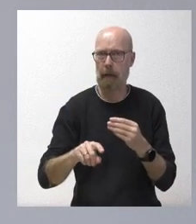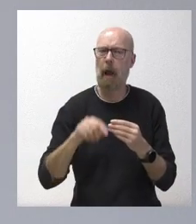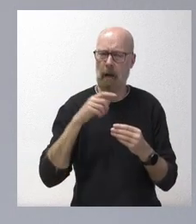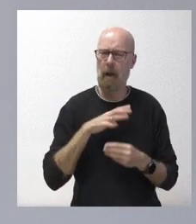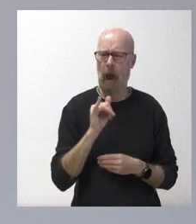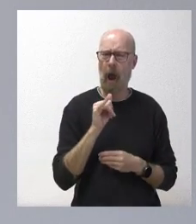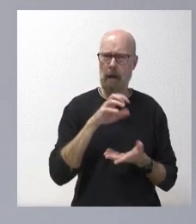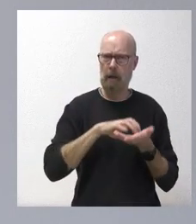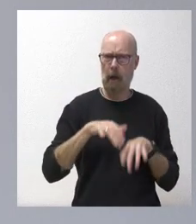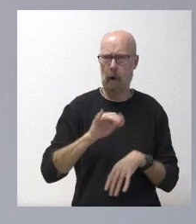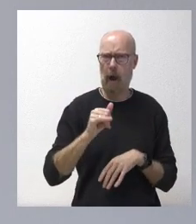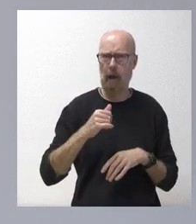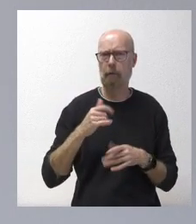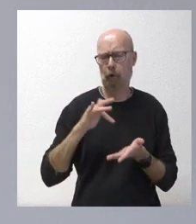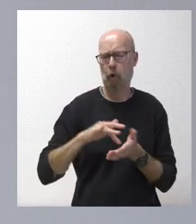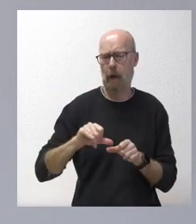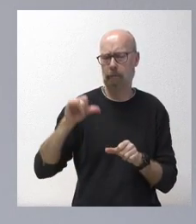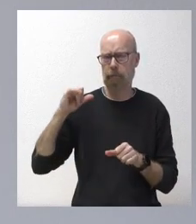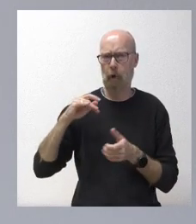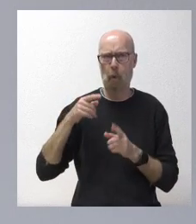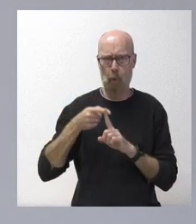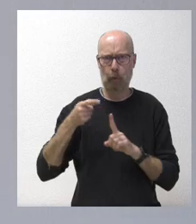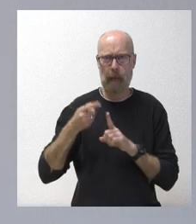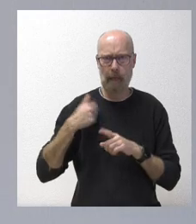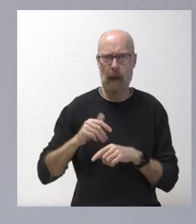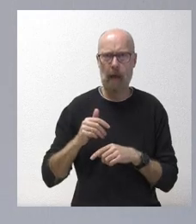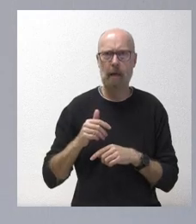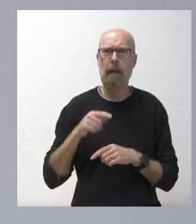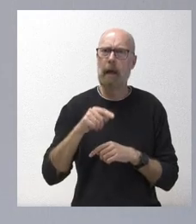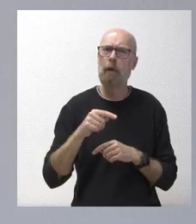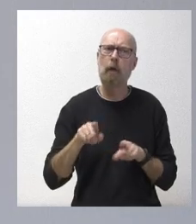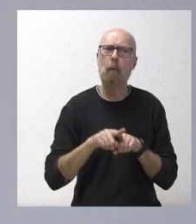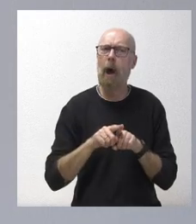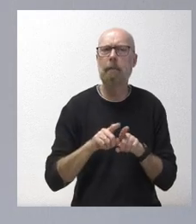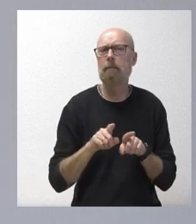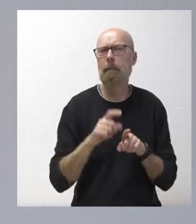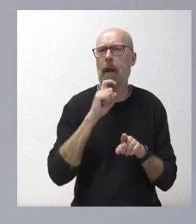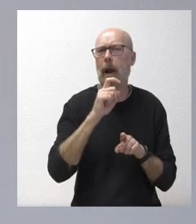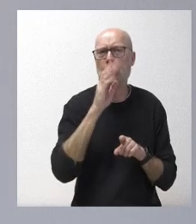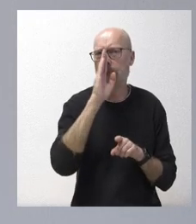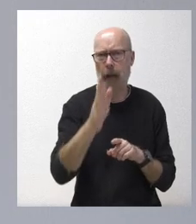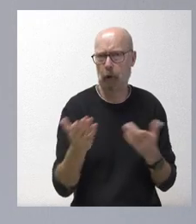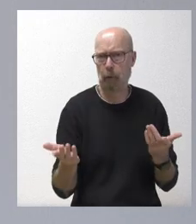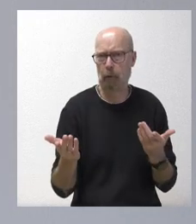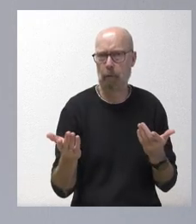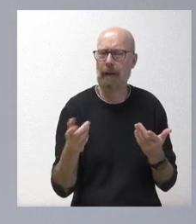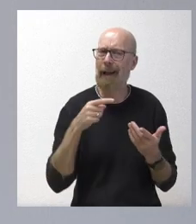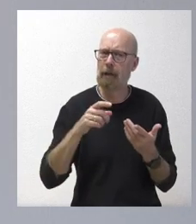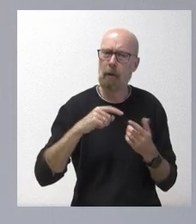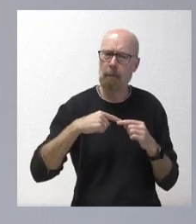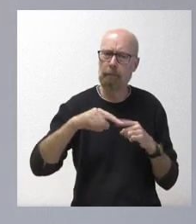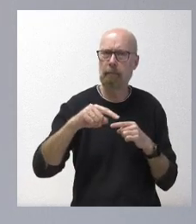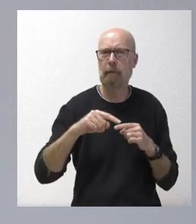utilizado alguna vez y que, por lo tanto, conllevan también de forma muy directa, aparte de la labor que realizáis, extraordinaria los medios de